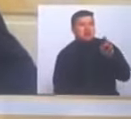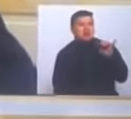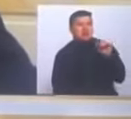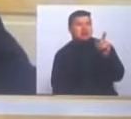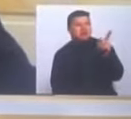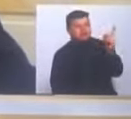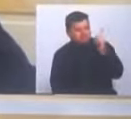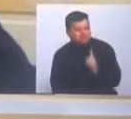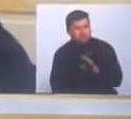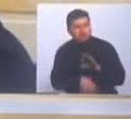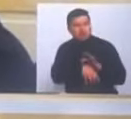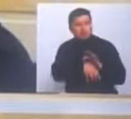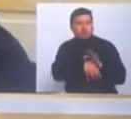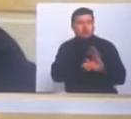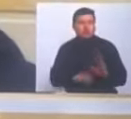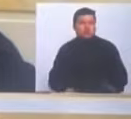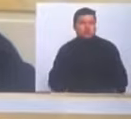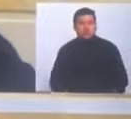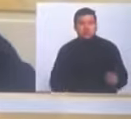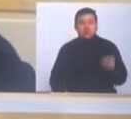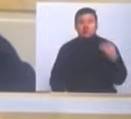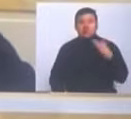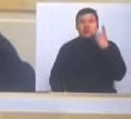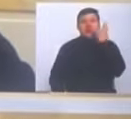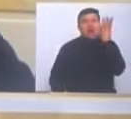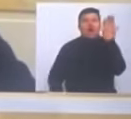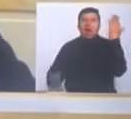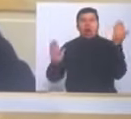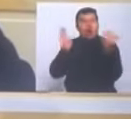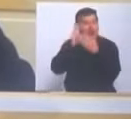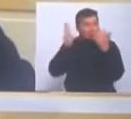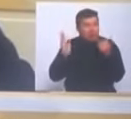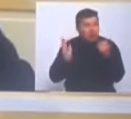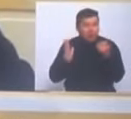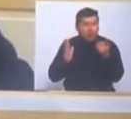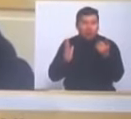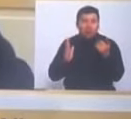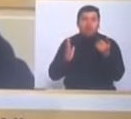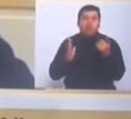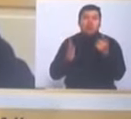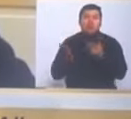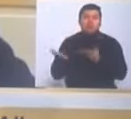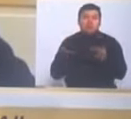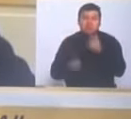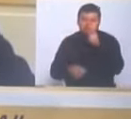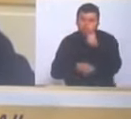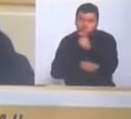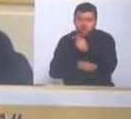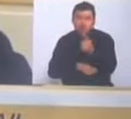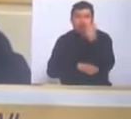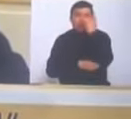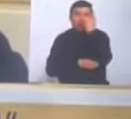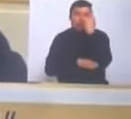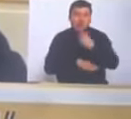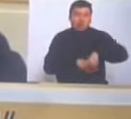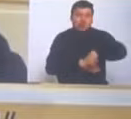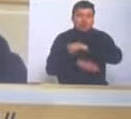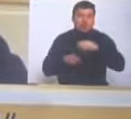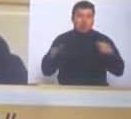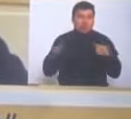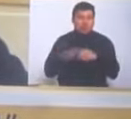Villazón que hizo una acusación muy grave y le digo al superintendente que los políticos